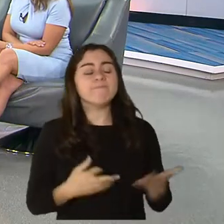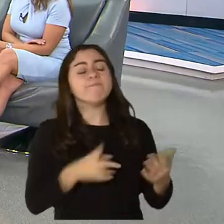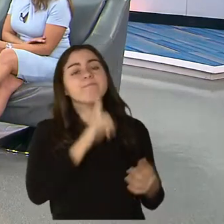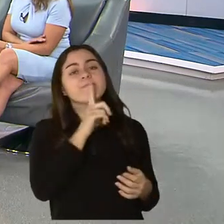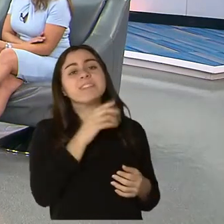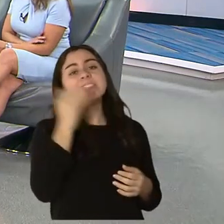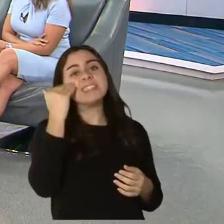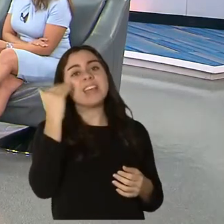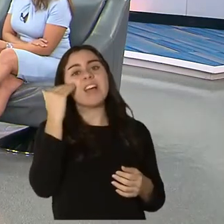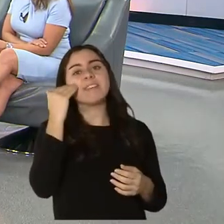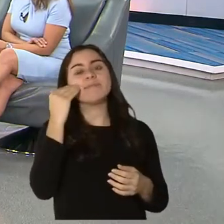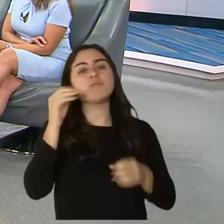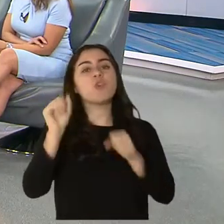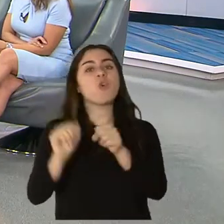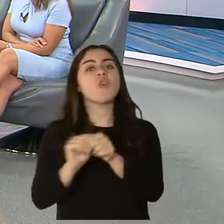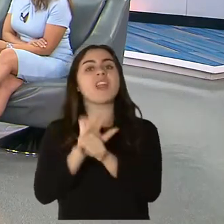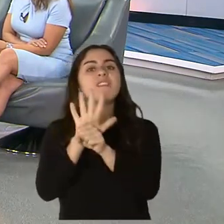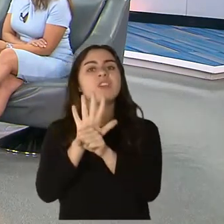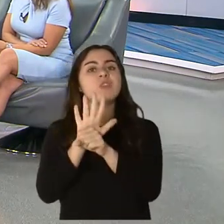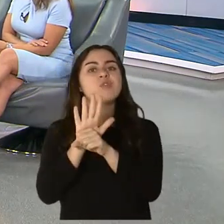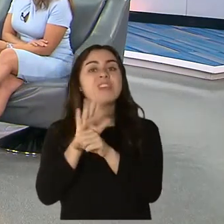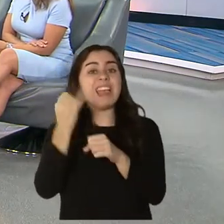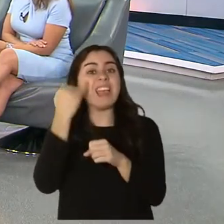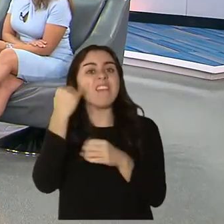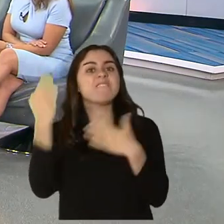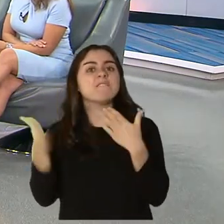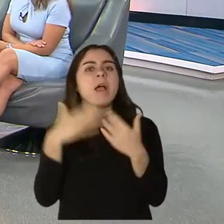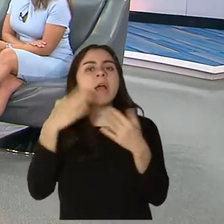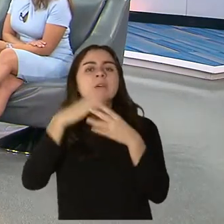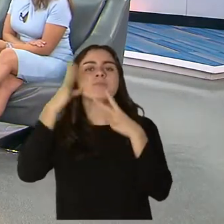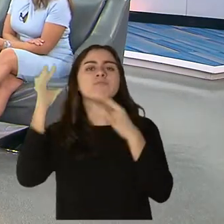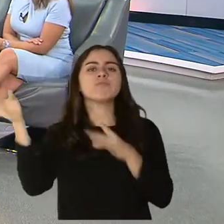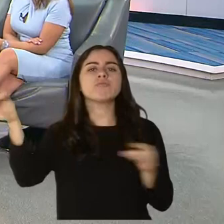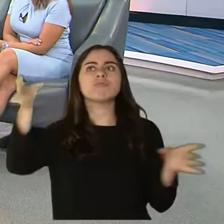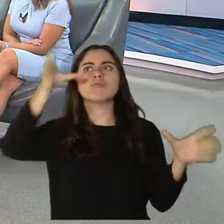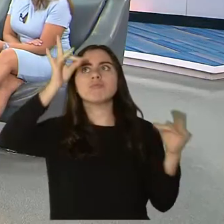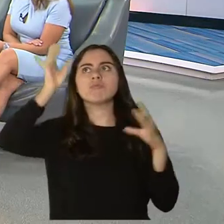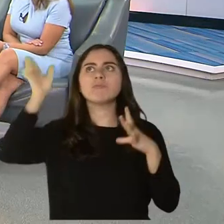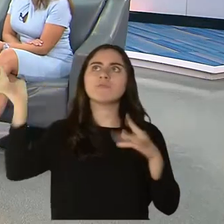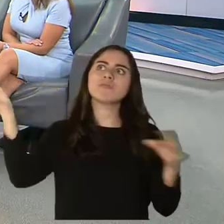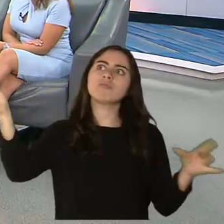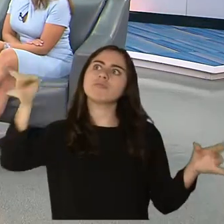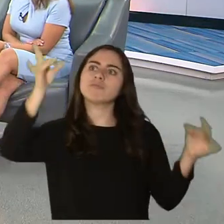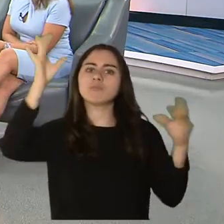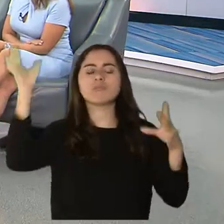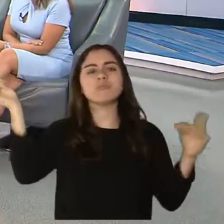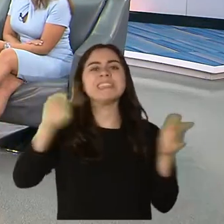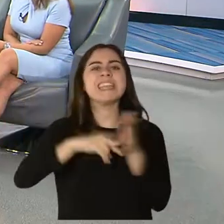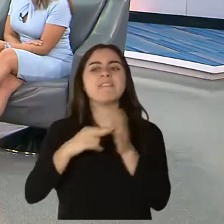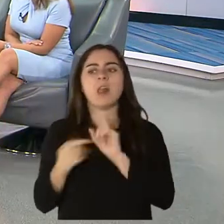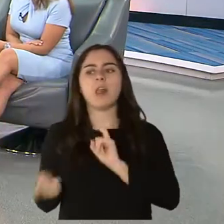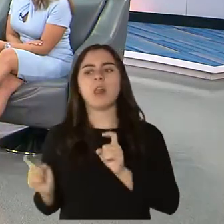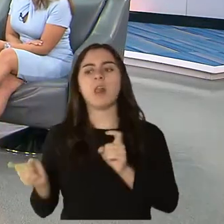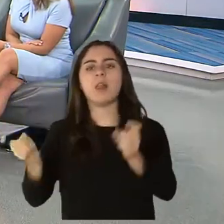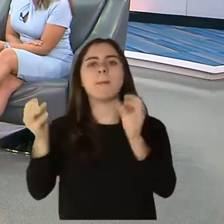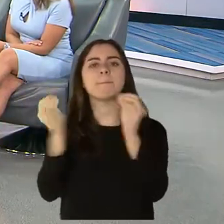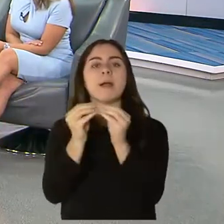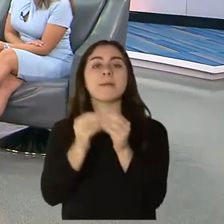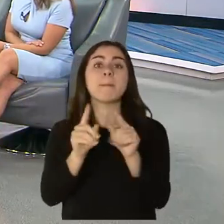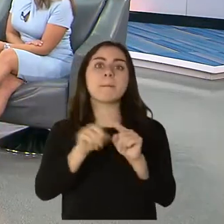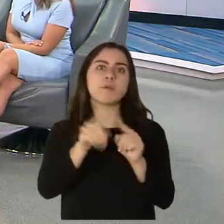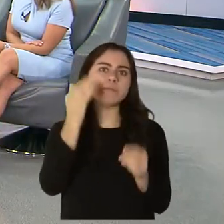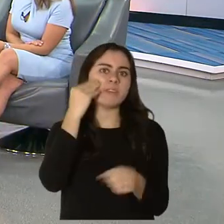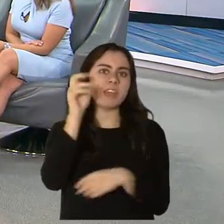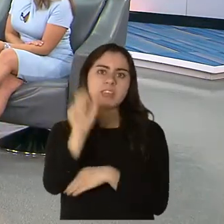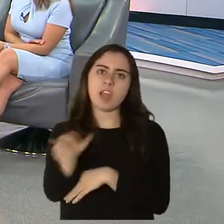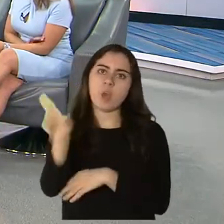pocas barreras y Estados Unidos, yo no quisiera mencionarlo, pero de la manera que el virus se ha